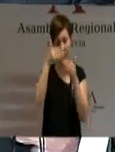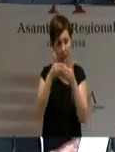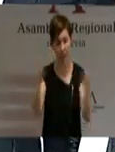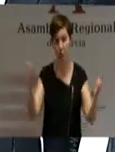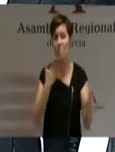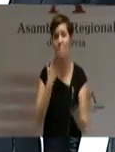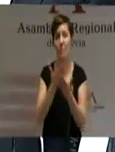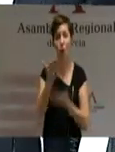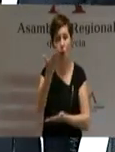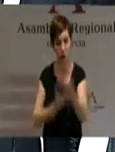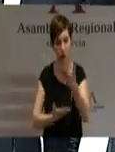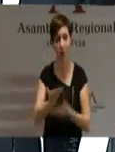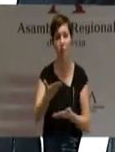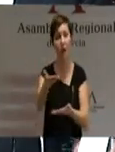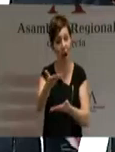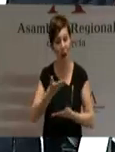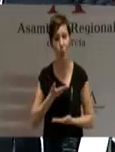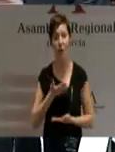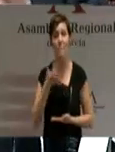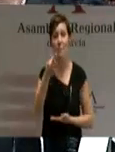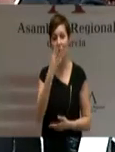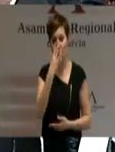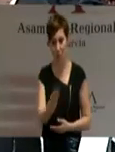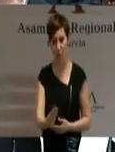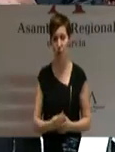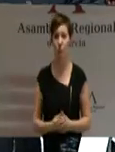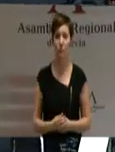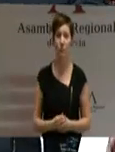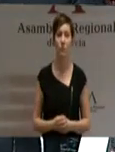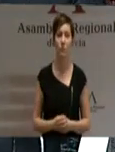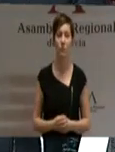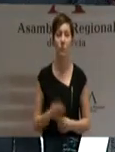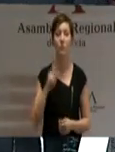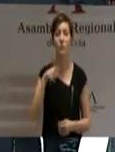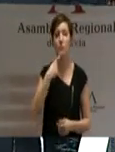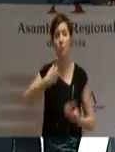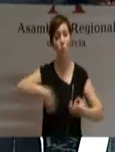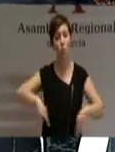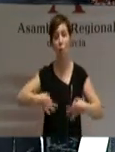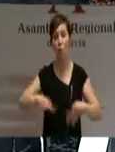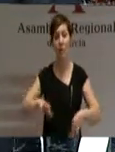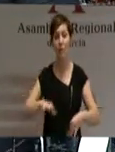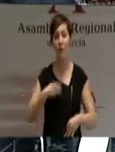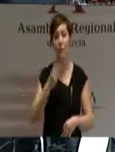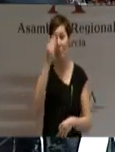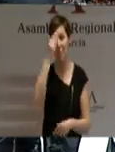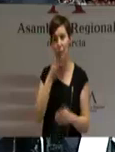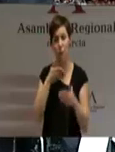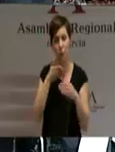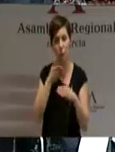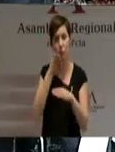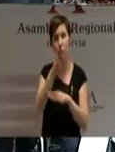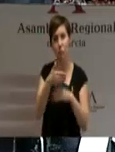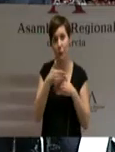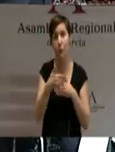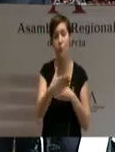su ayuda y su comprensión. Con humildad aspiro a que entre todos, haciendo el máximo esfuerzo, podamos llegar a consenso